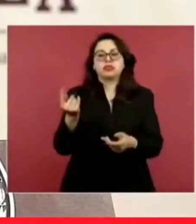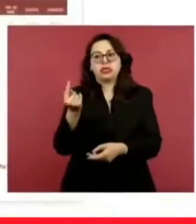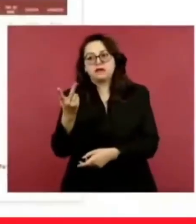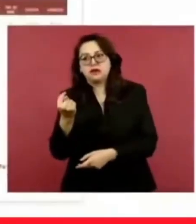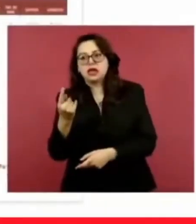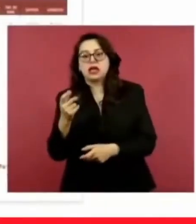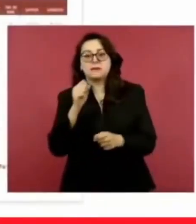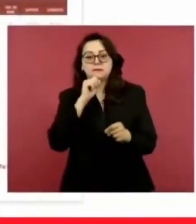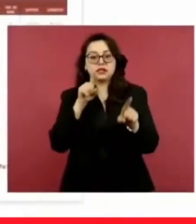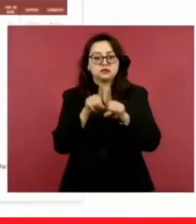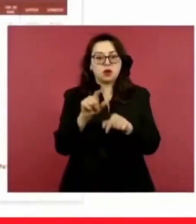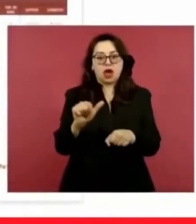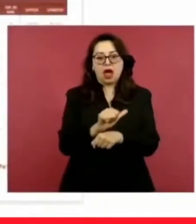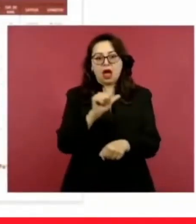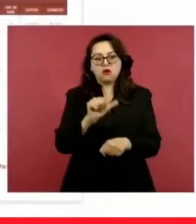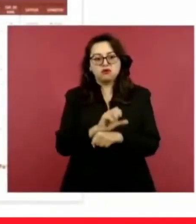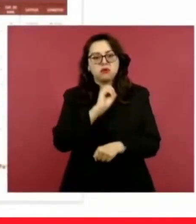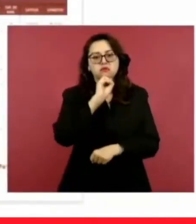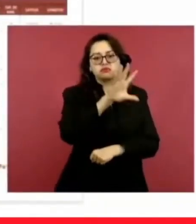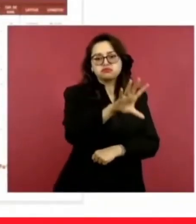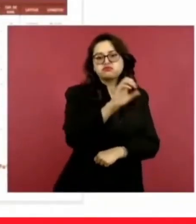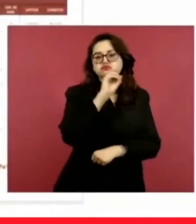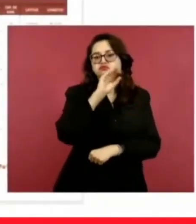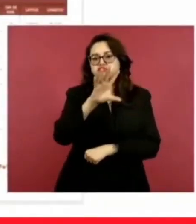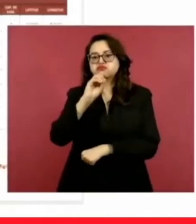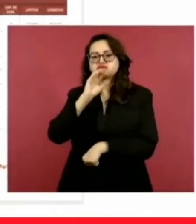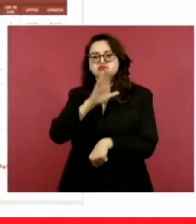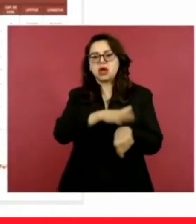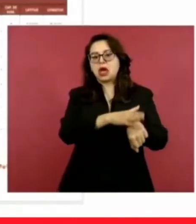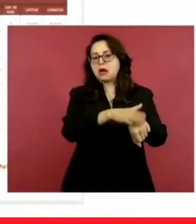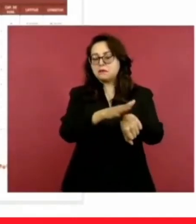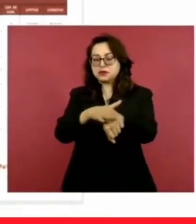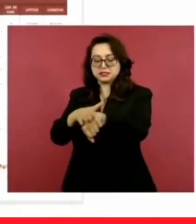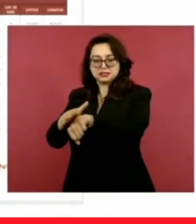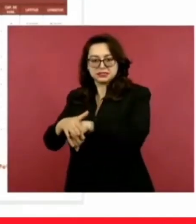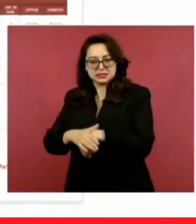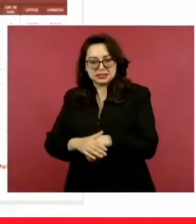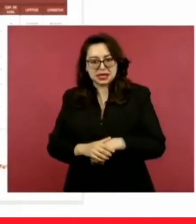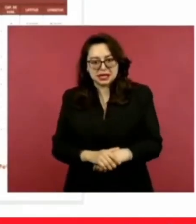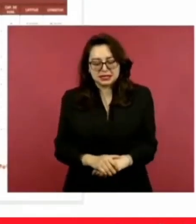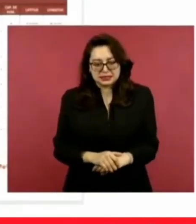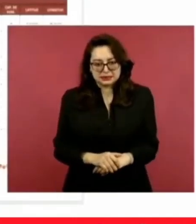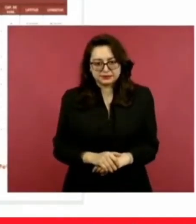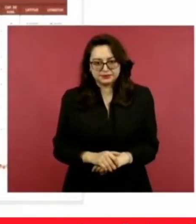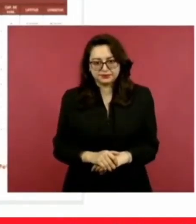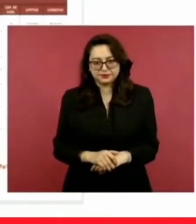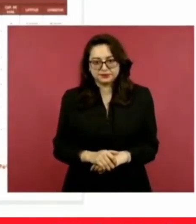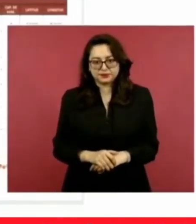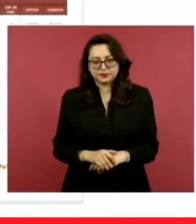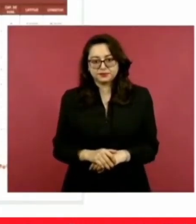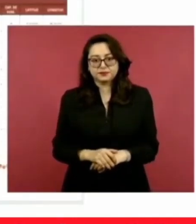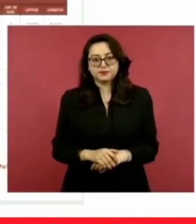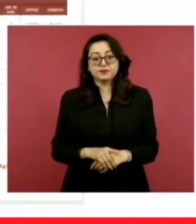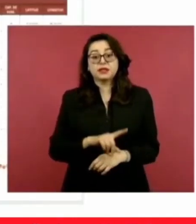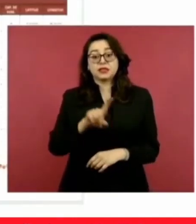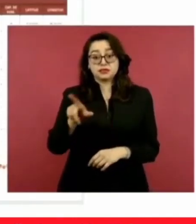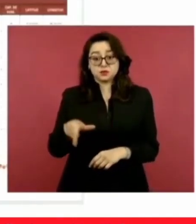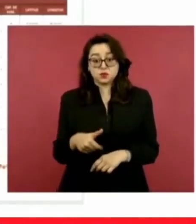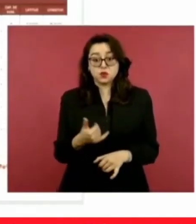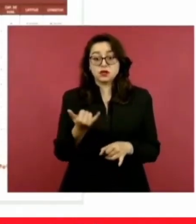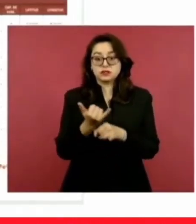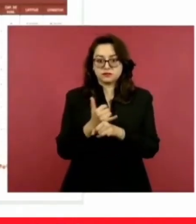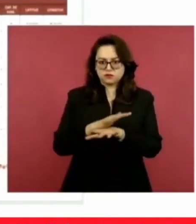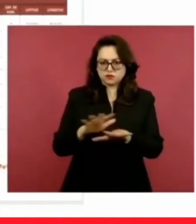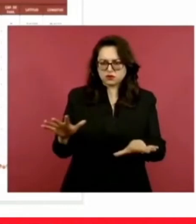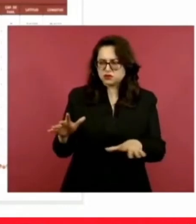perifoneos en la costa y en las calles. Y en tanto había más información sobre la intensidad de Otis, los mensajes se